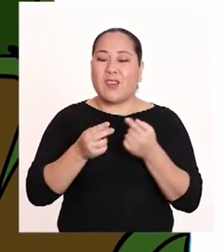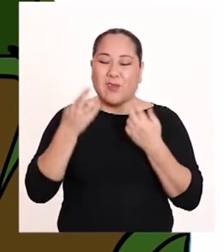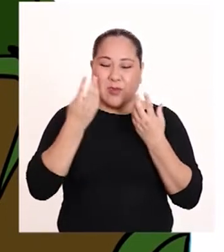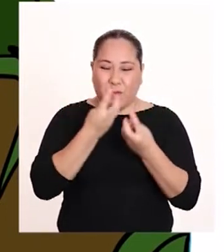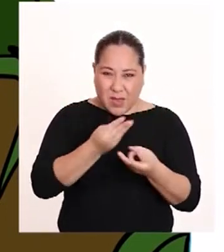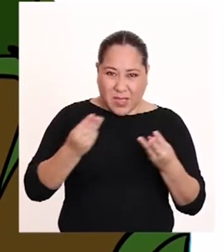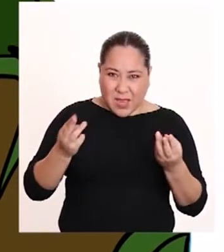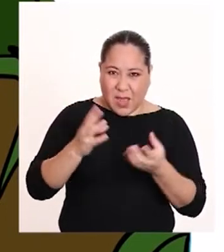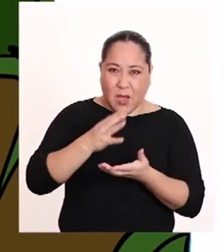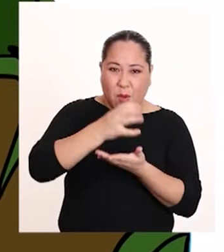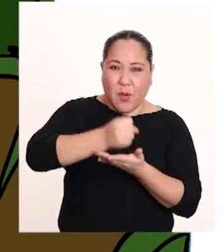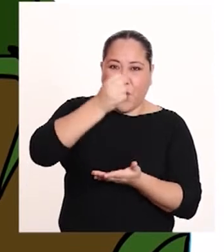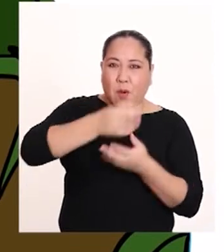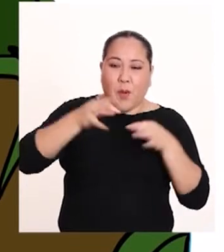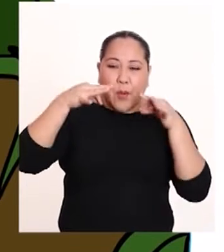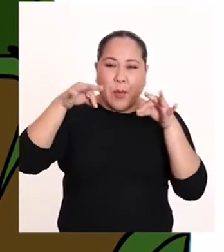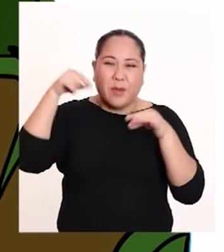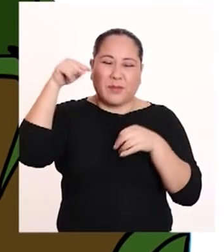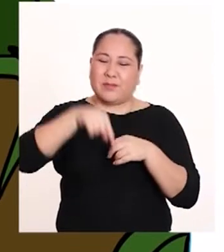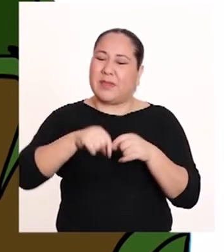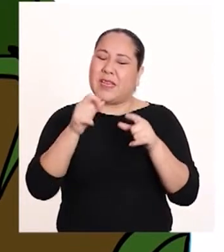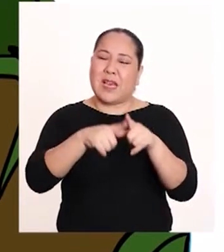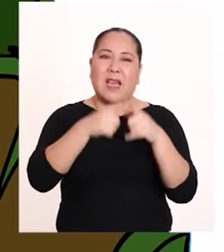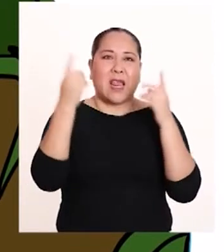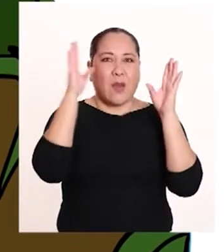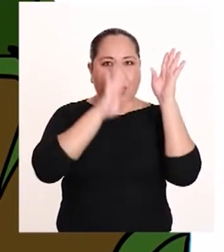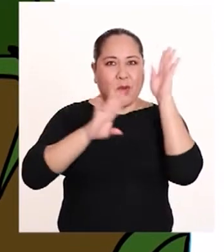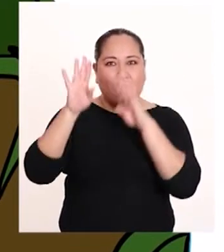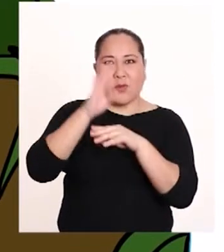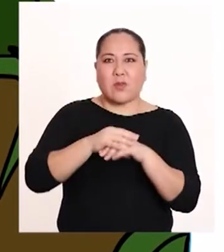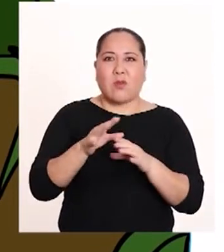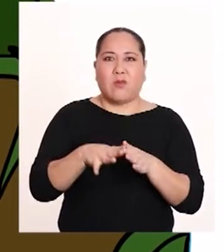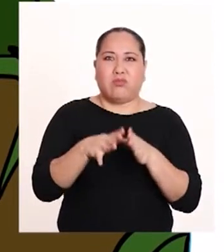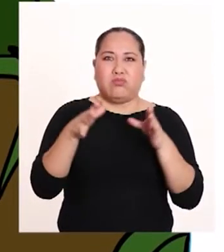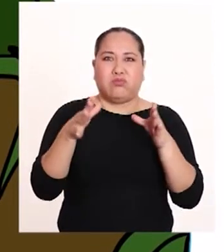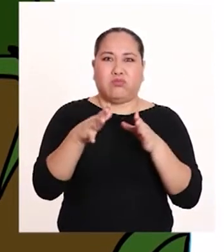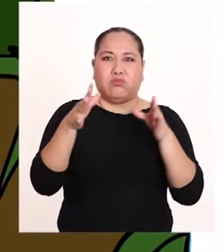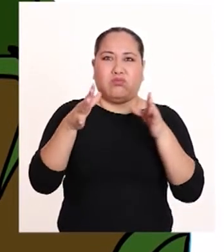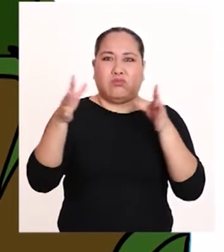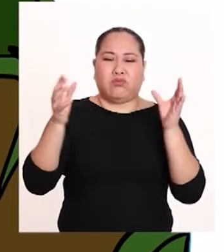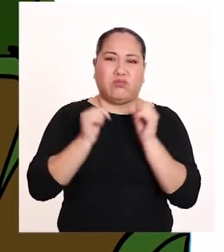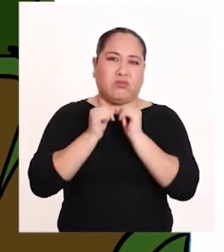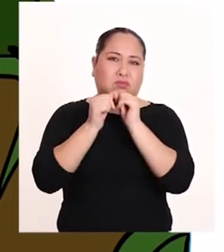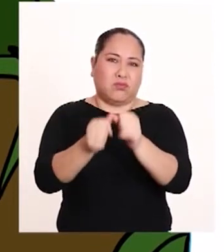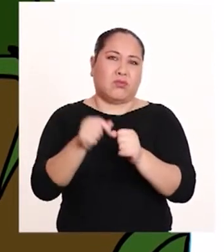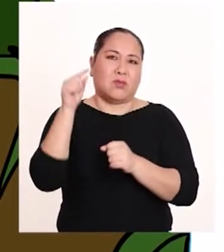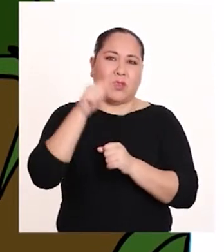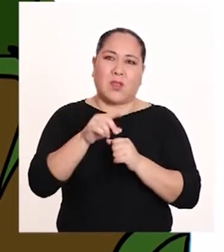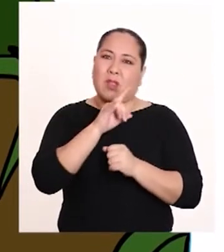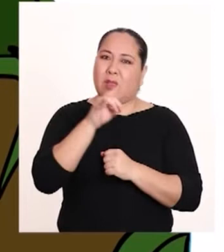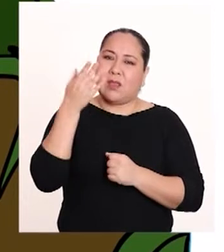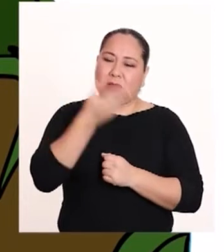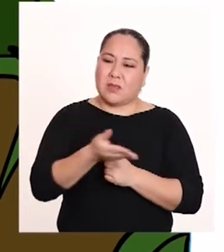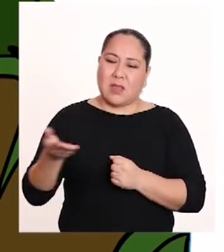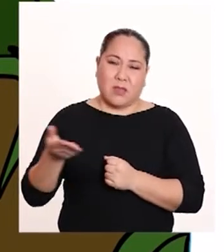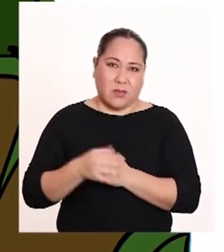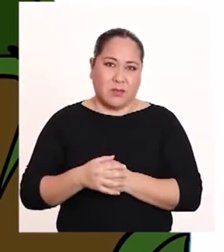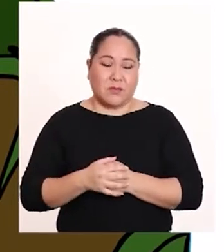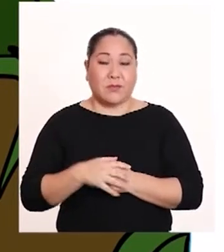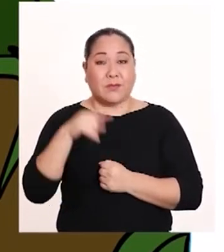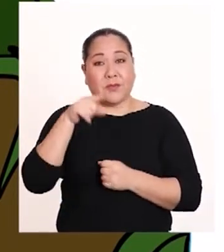los residuos plásticos son la mayor preocupación debido a su abundancia y persistencia en el ambiente,